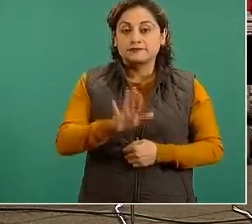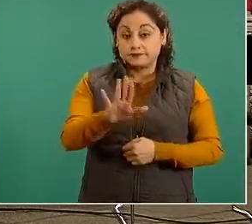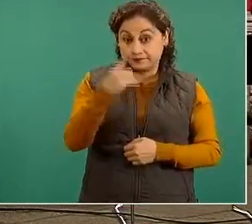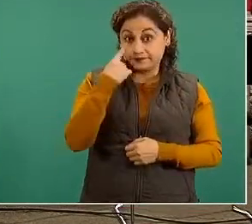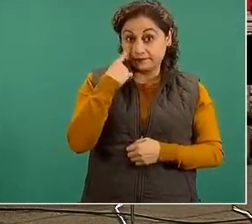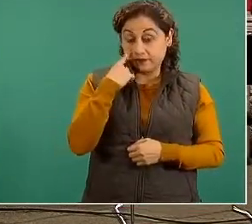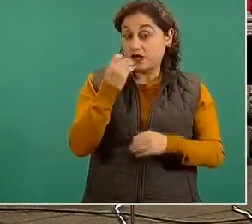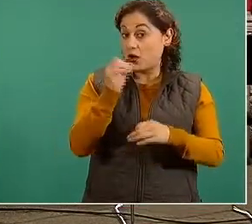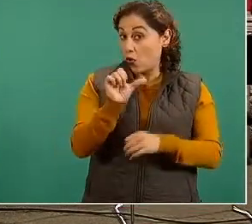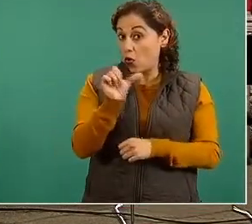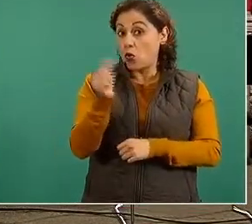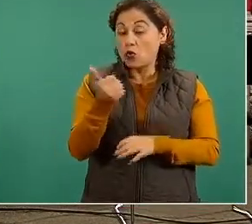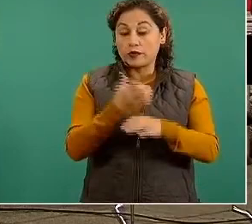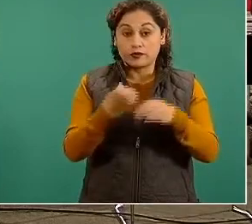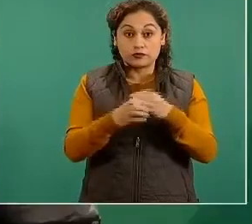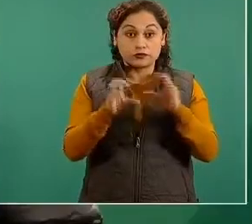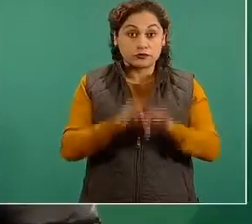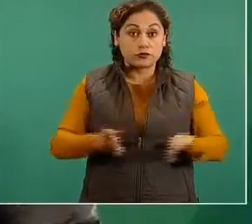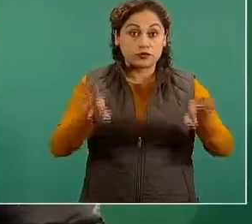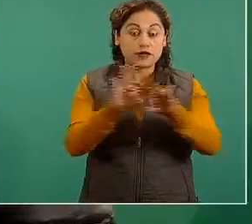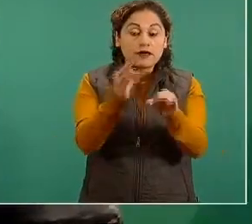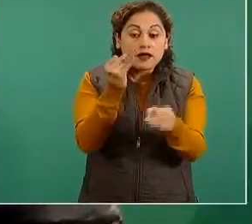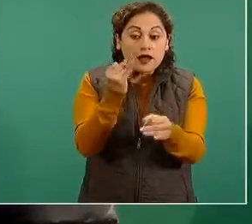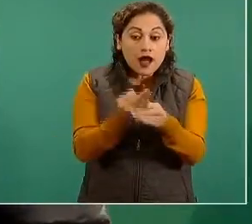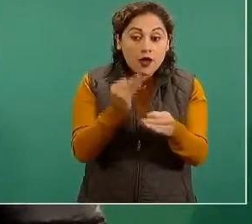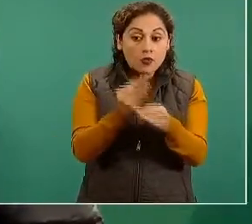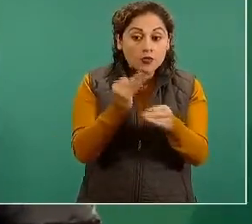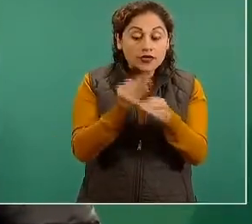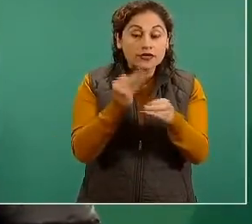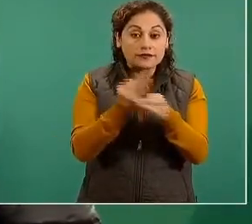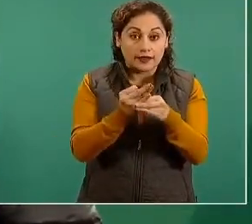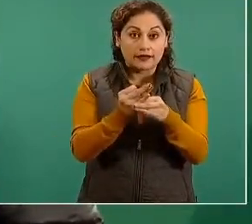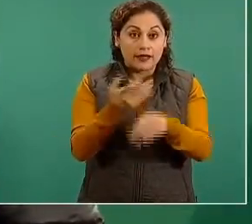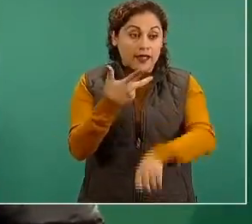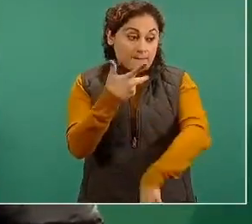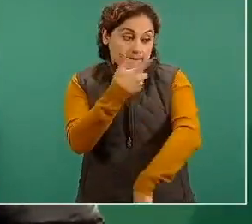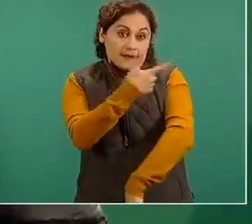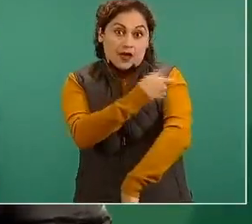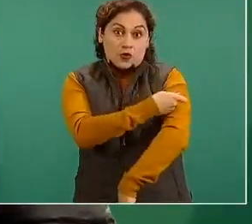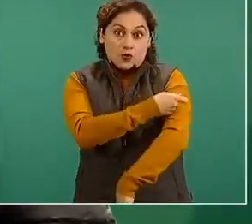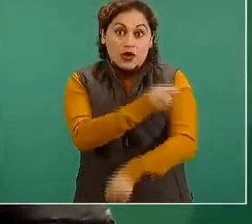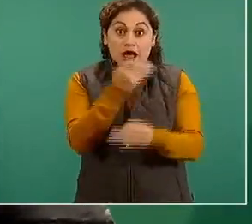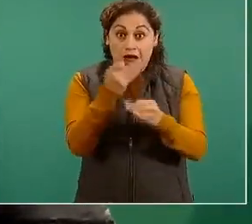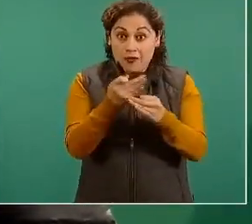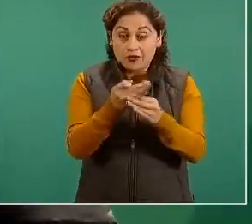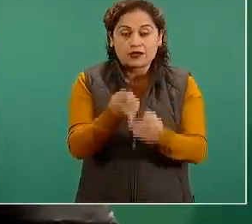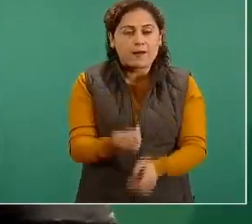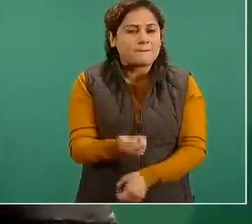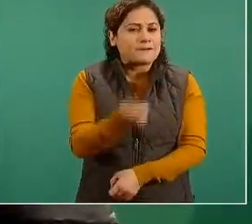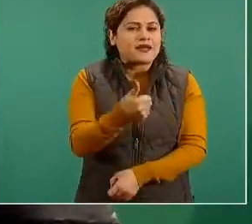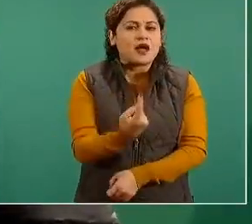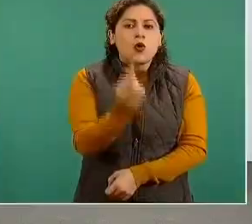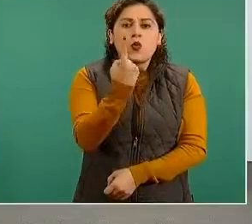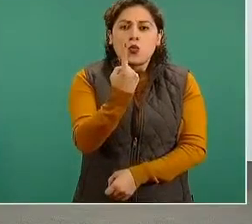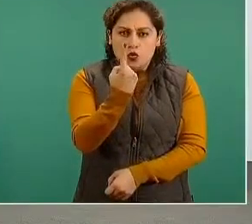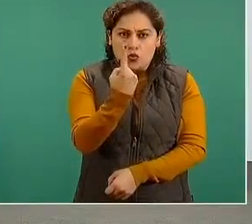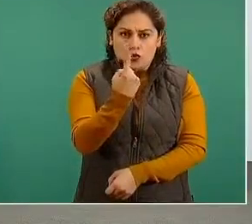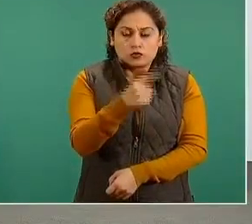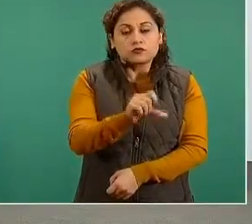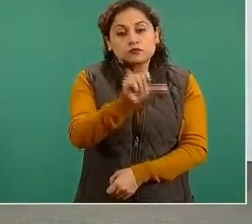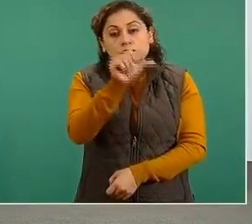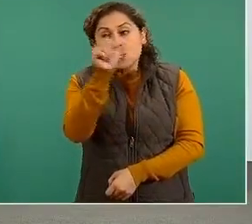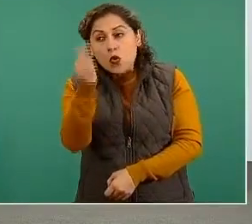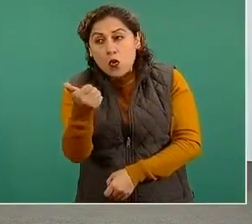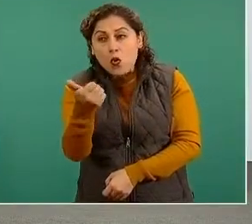la vacuna que tenemos actualmente es la primera. Habrá más vacunas y, por lo tanto, habrá un